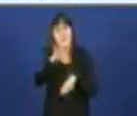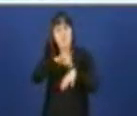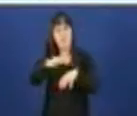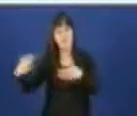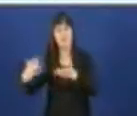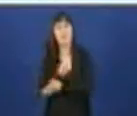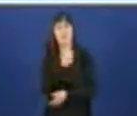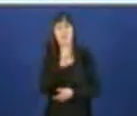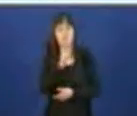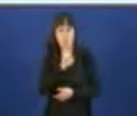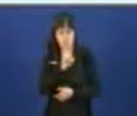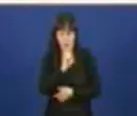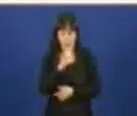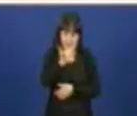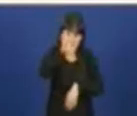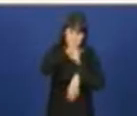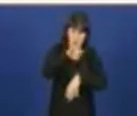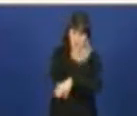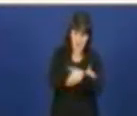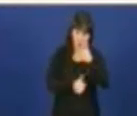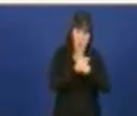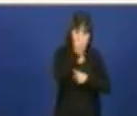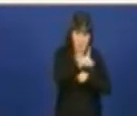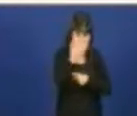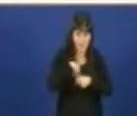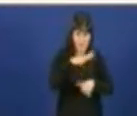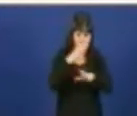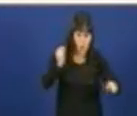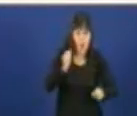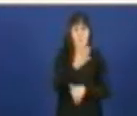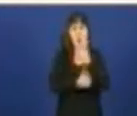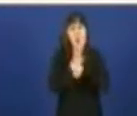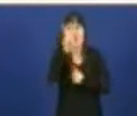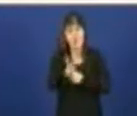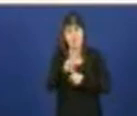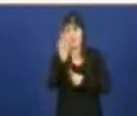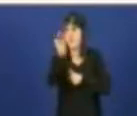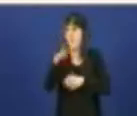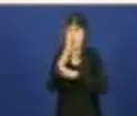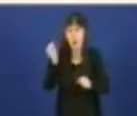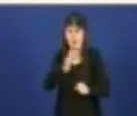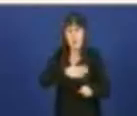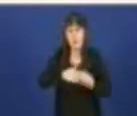Temos as patologías en prioridade un e en prioridade dos protocolizadas. esperamos seguir protocolizando.